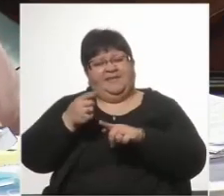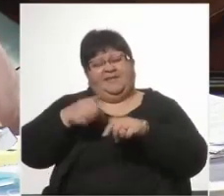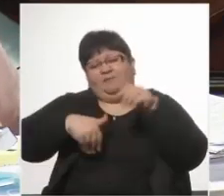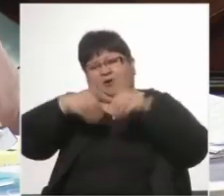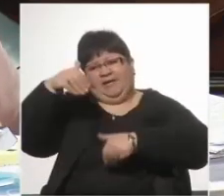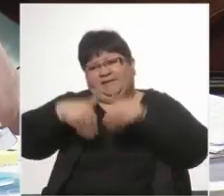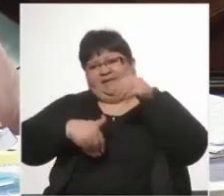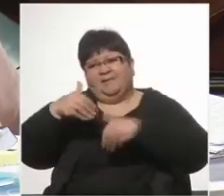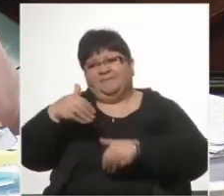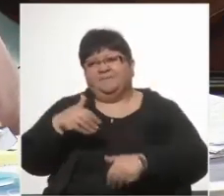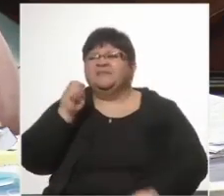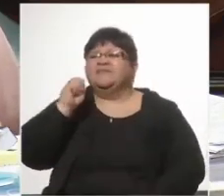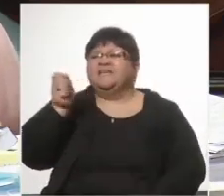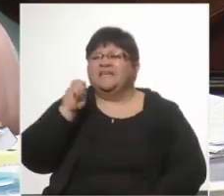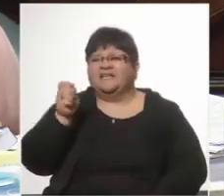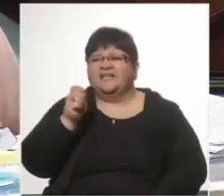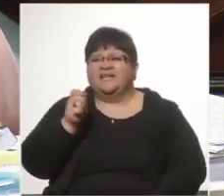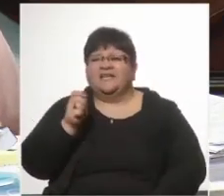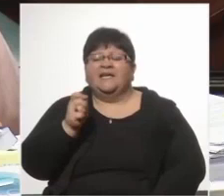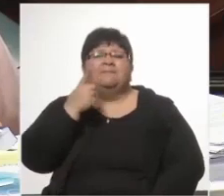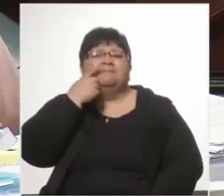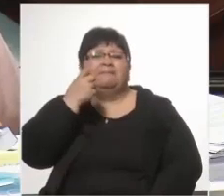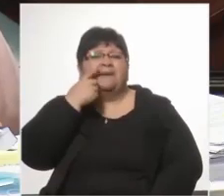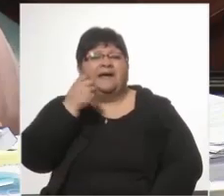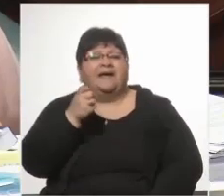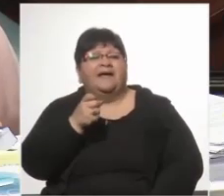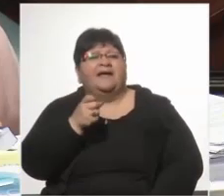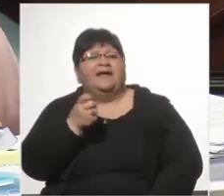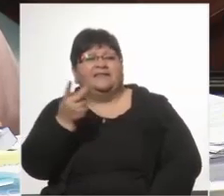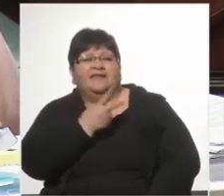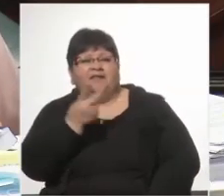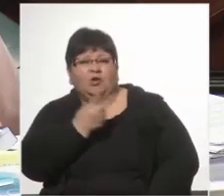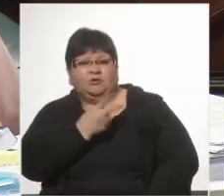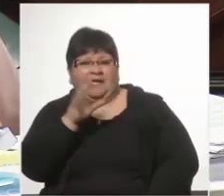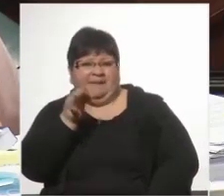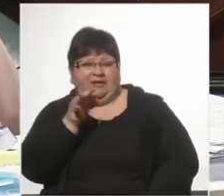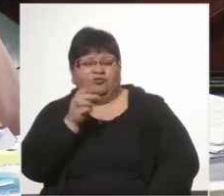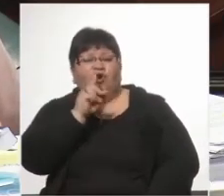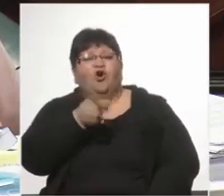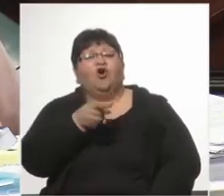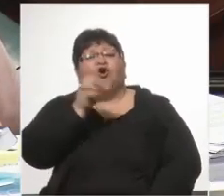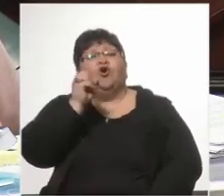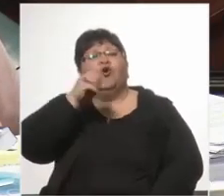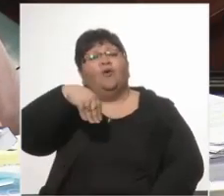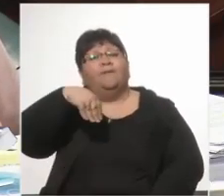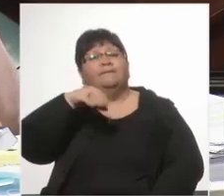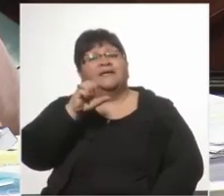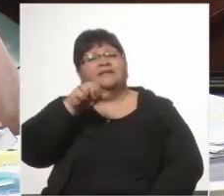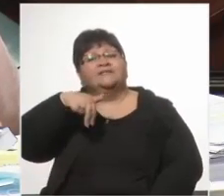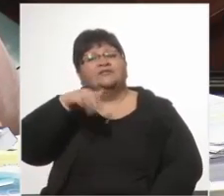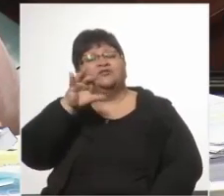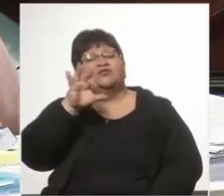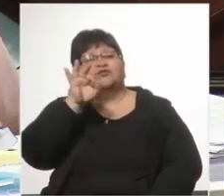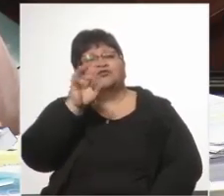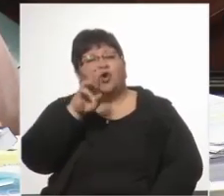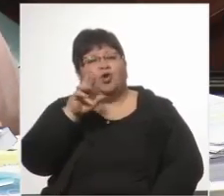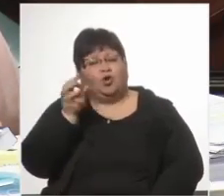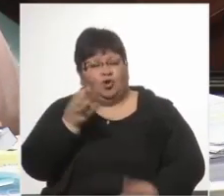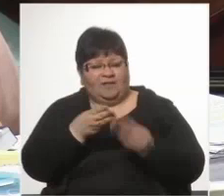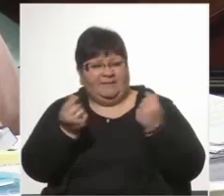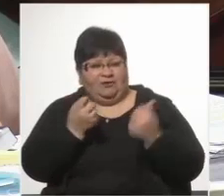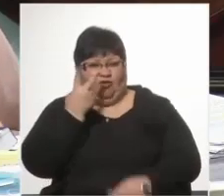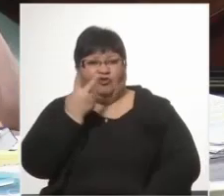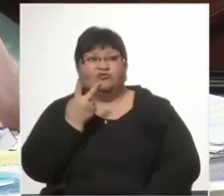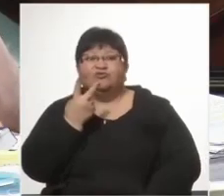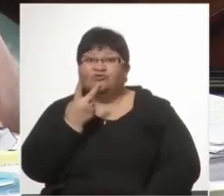era? El padre de los gomensoros. Porque hay dos gomensoros desaparecidos. Dos. Y